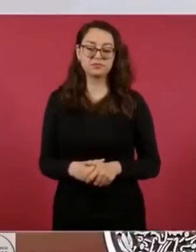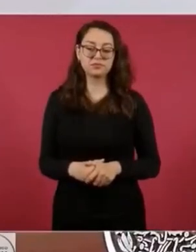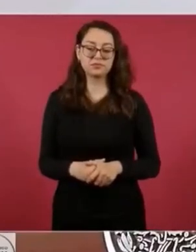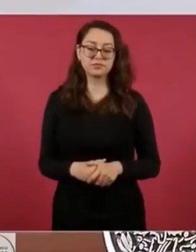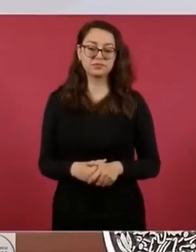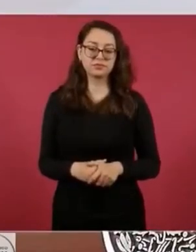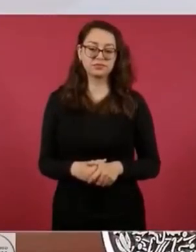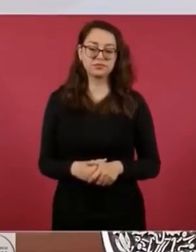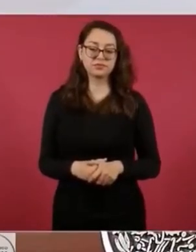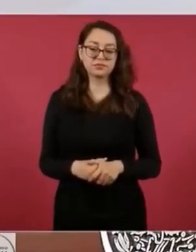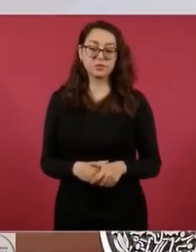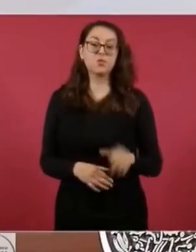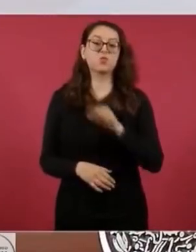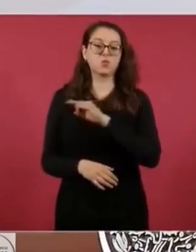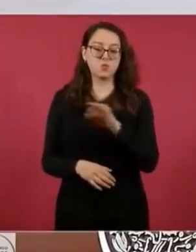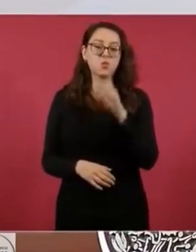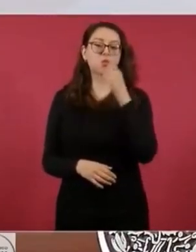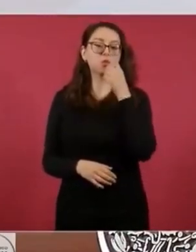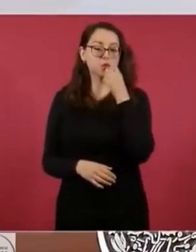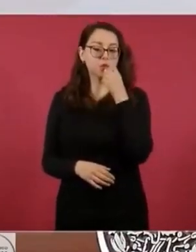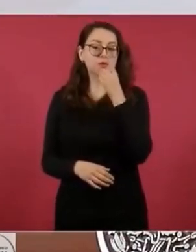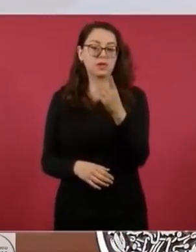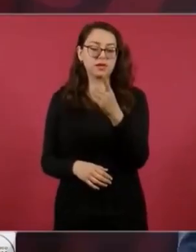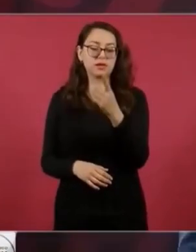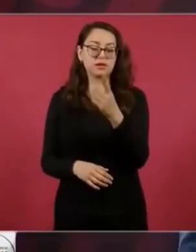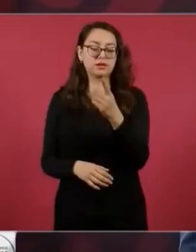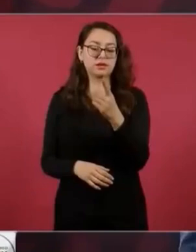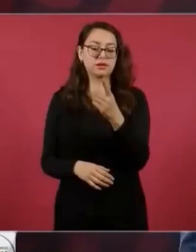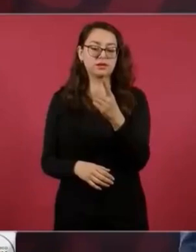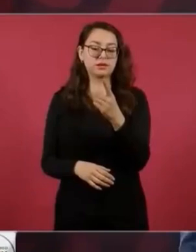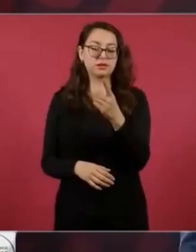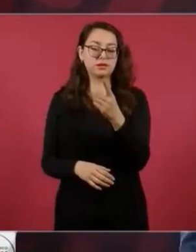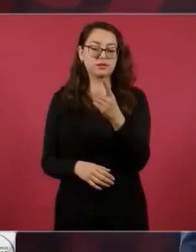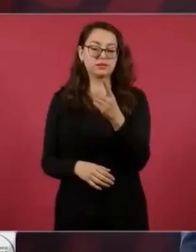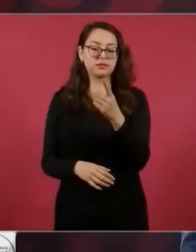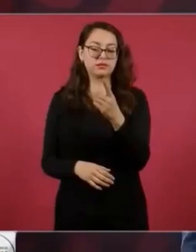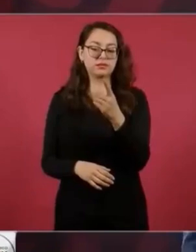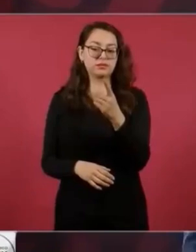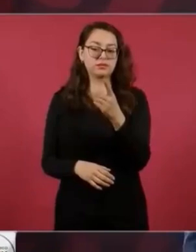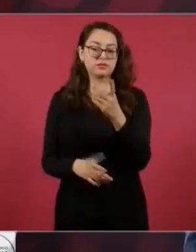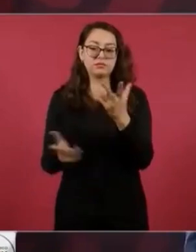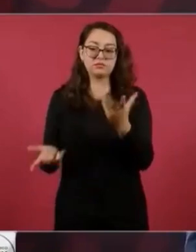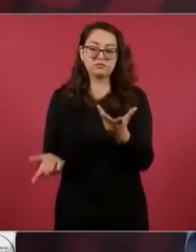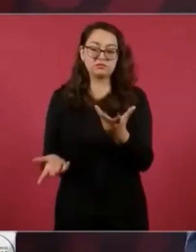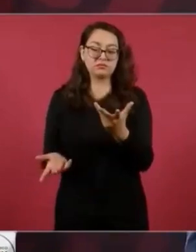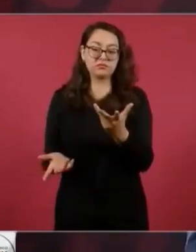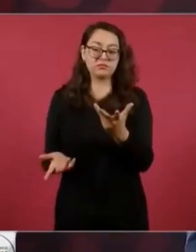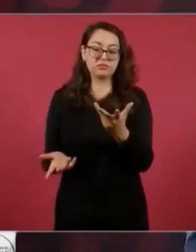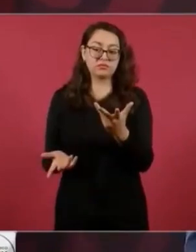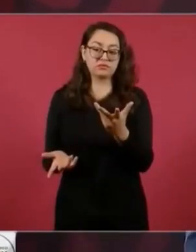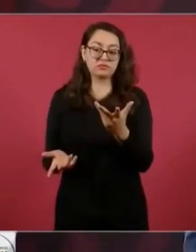Lo que sí les podemos decir es que no participó